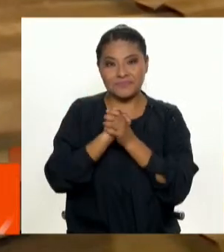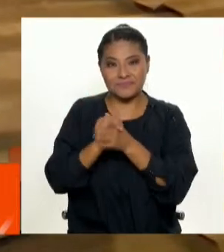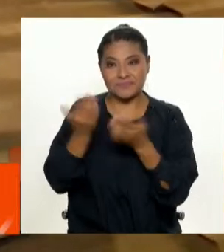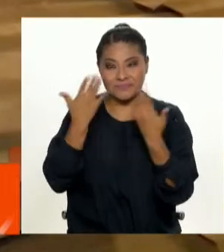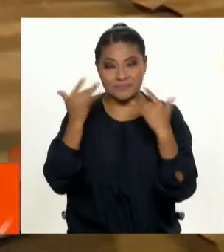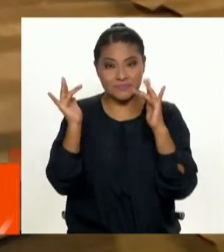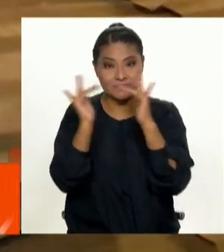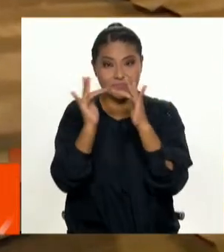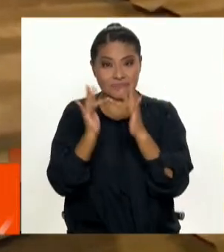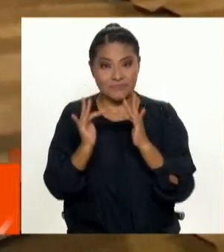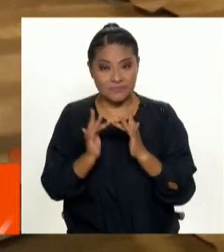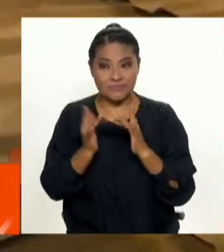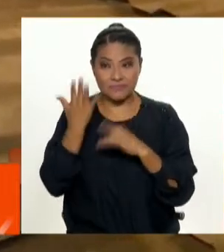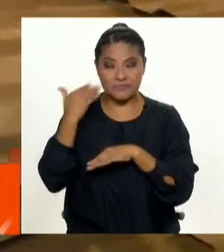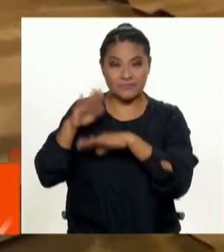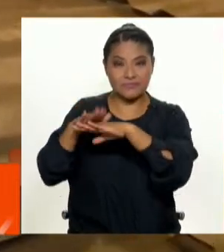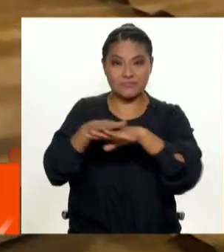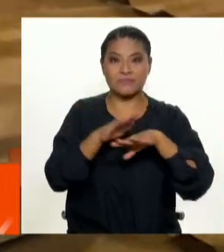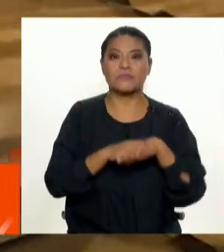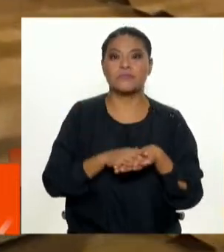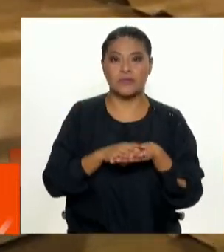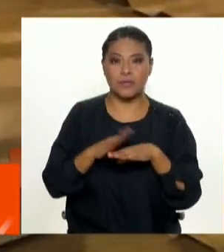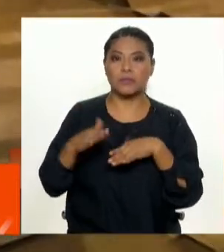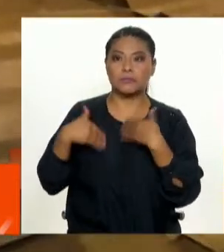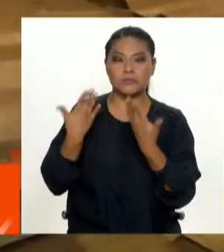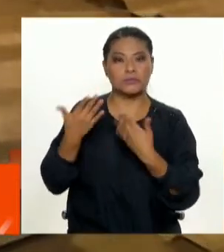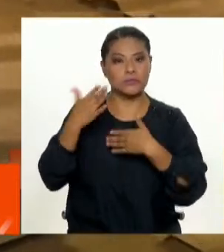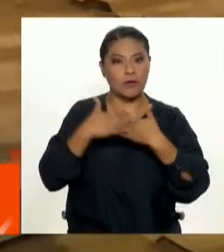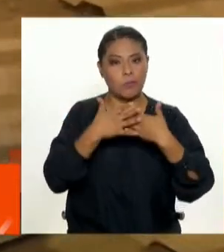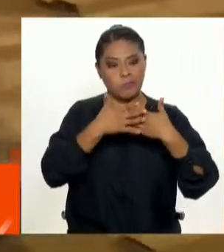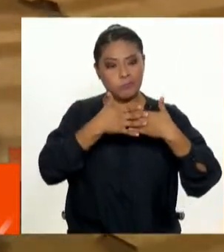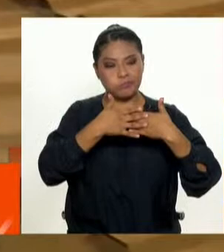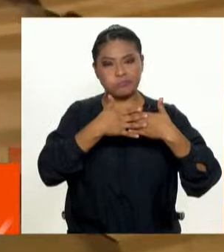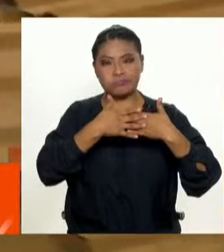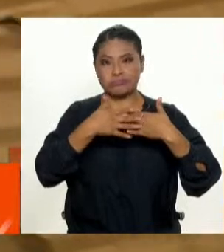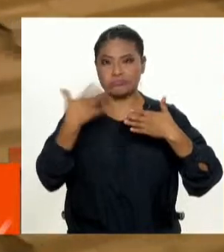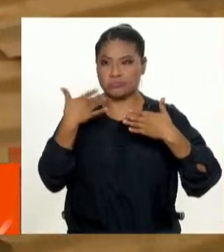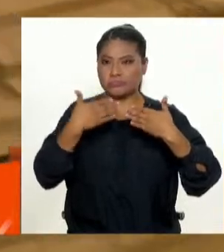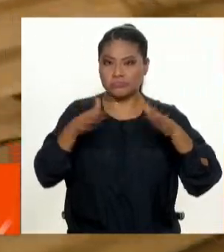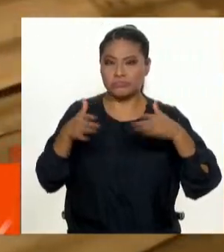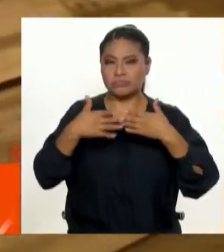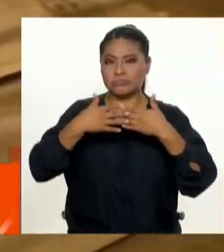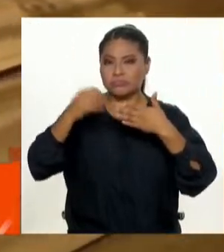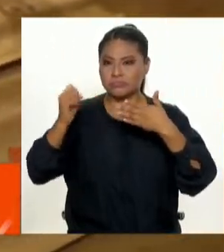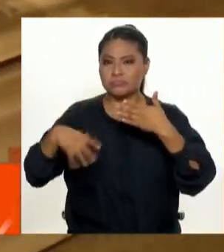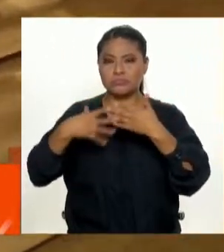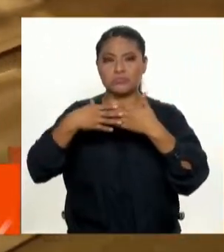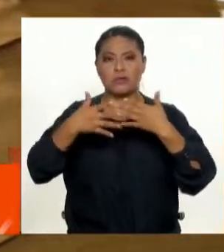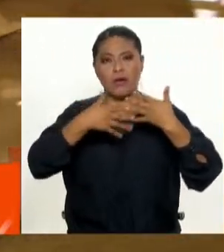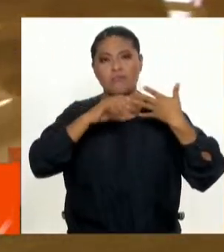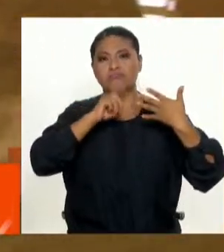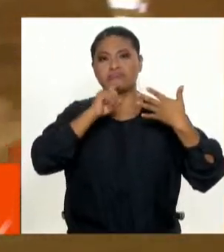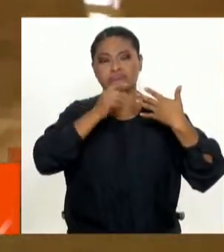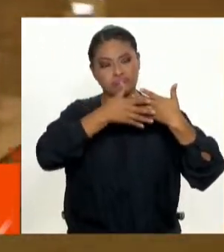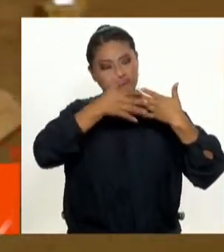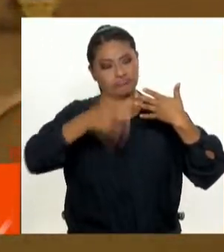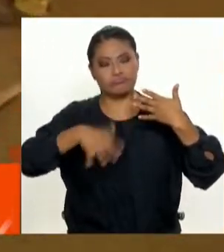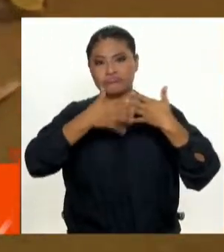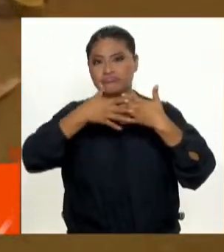nuestra señal, Romy Gastón, se están retirando este cerco, estas planchas de latón, va a haber una